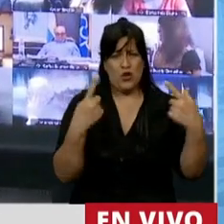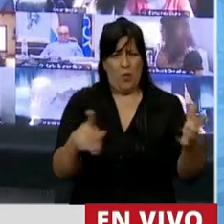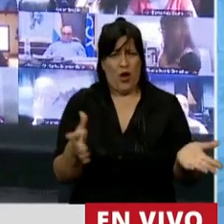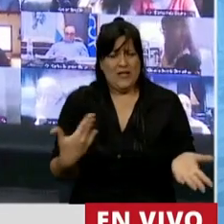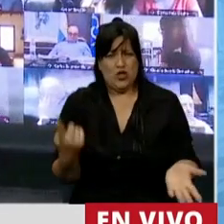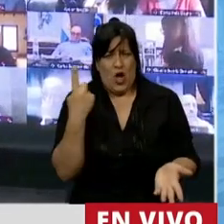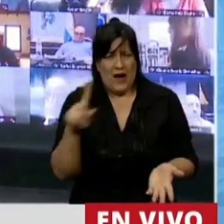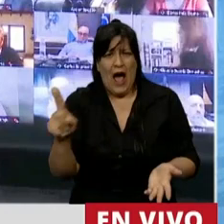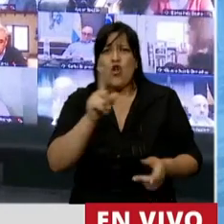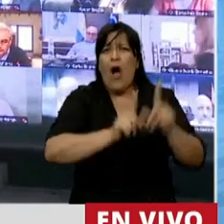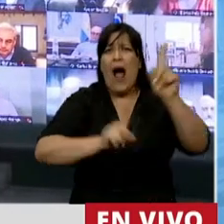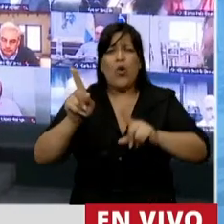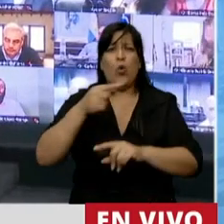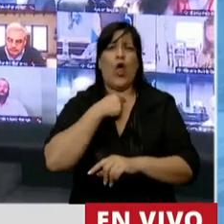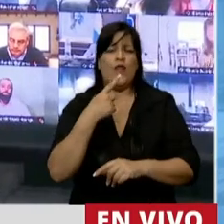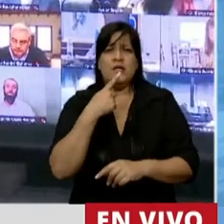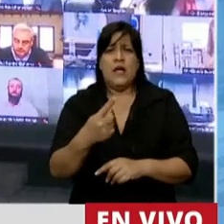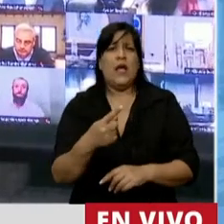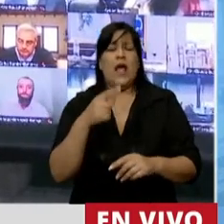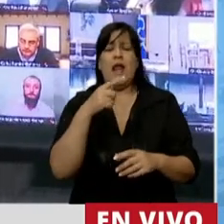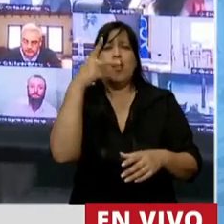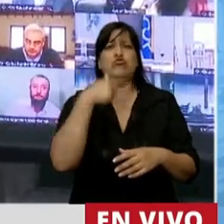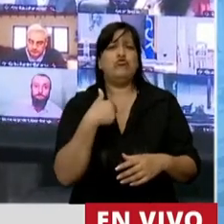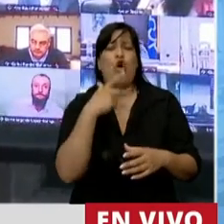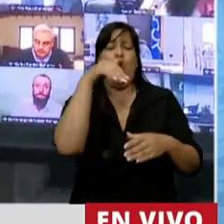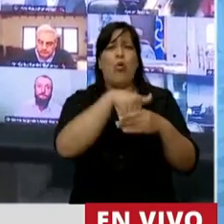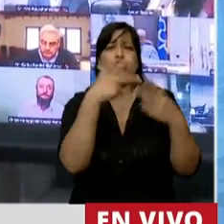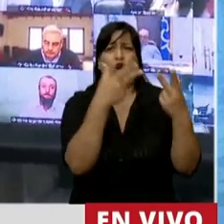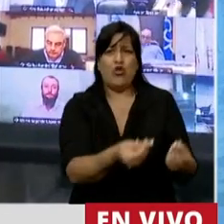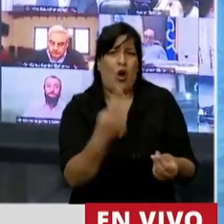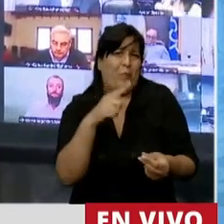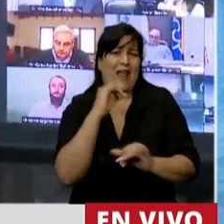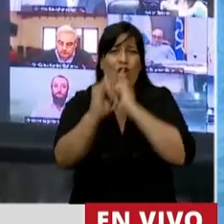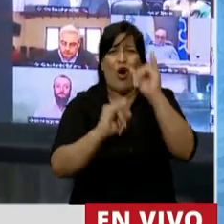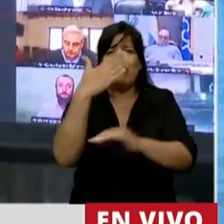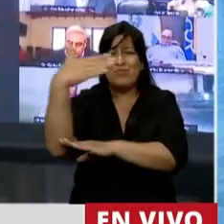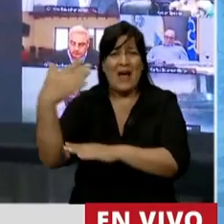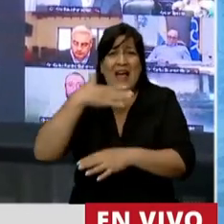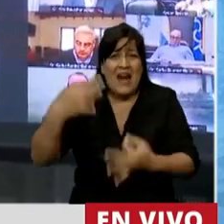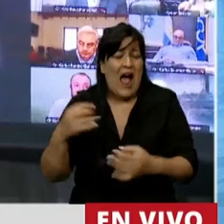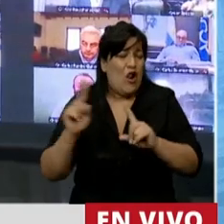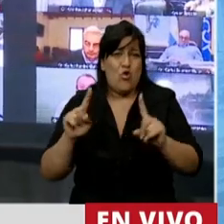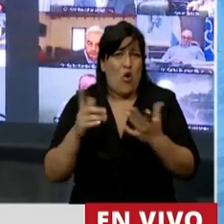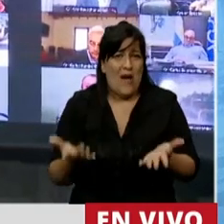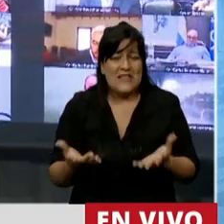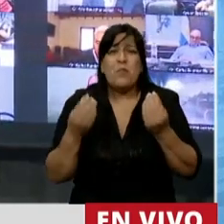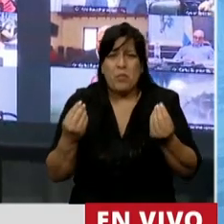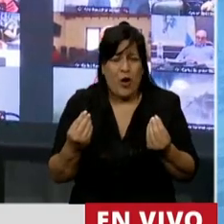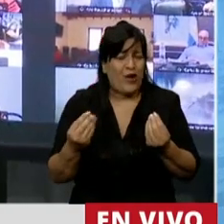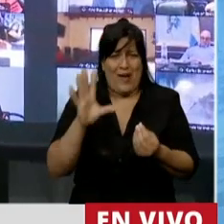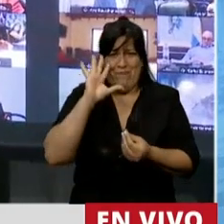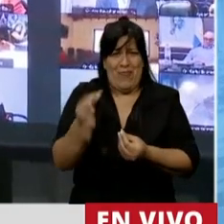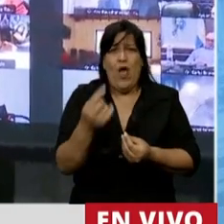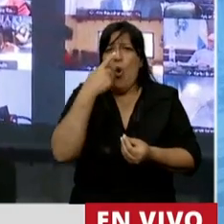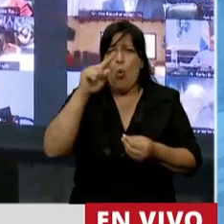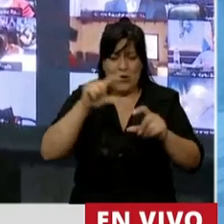extrañan algunos que quieren justificar su voto negativo en consideraciones que no son reales porque claramente el último